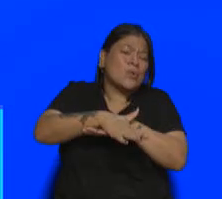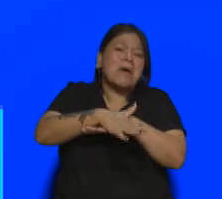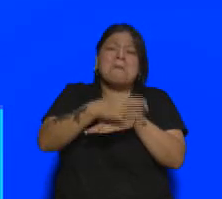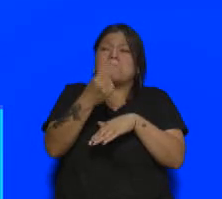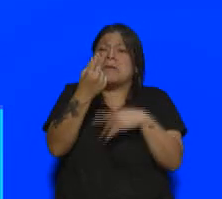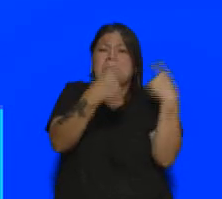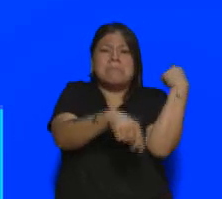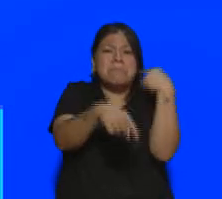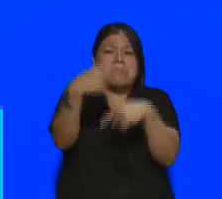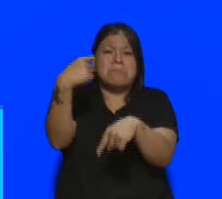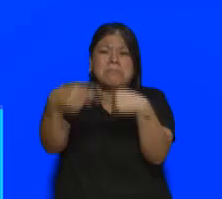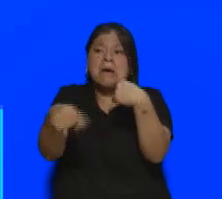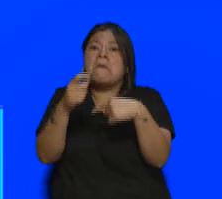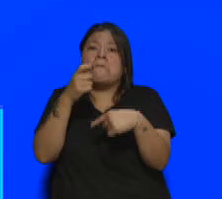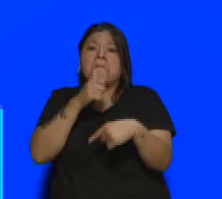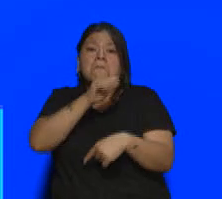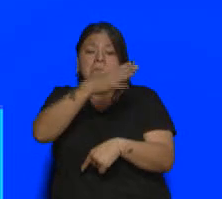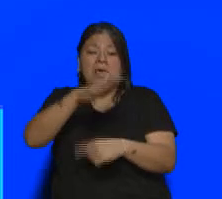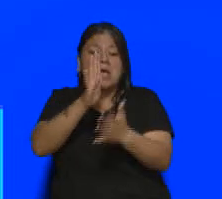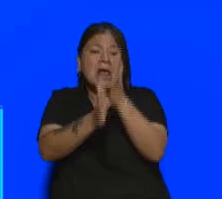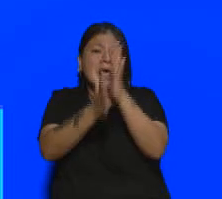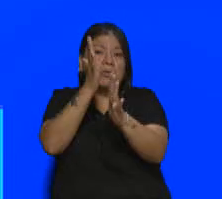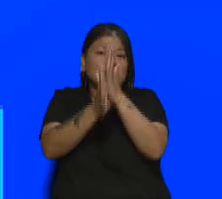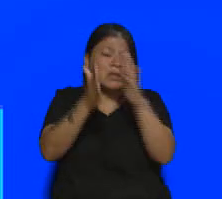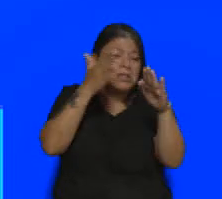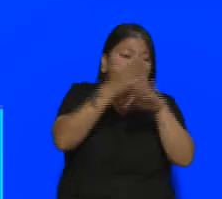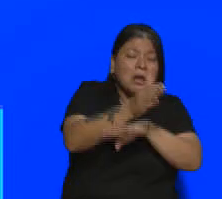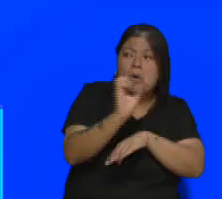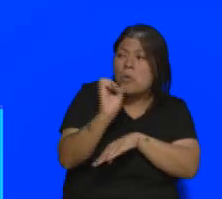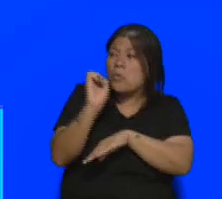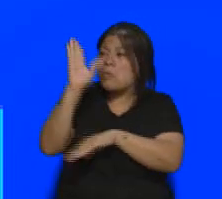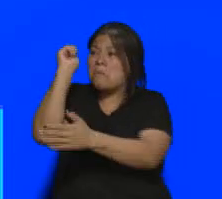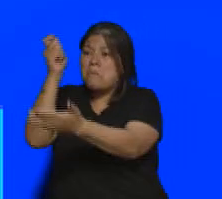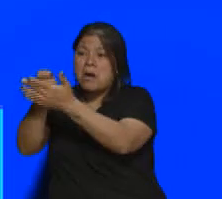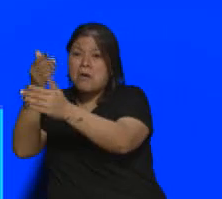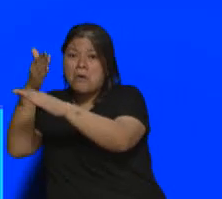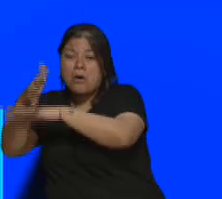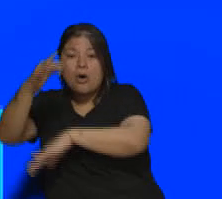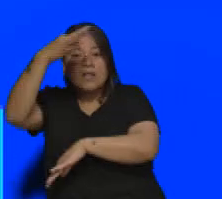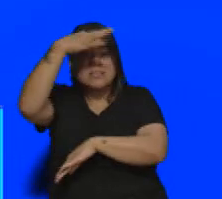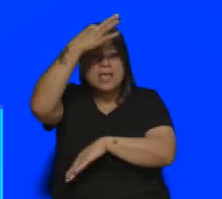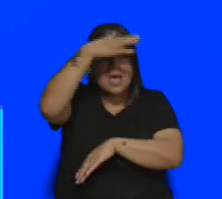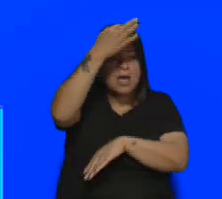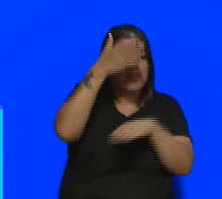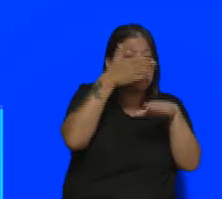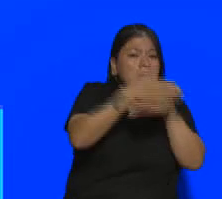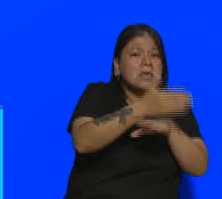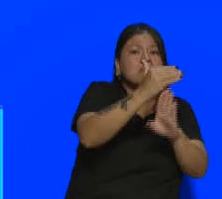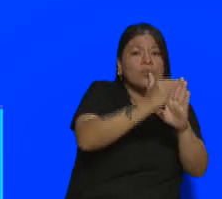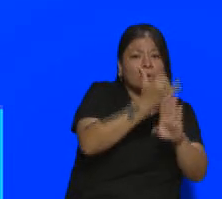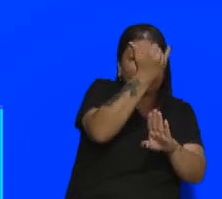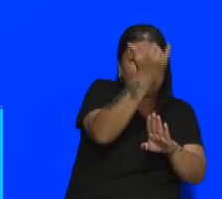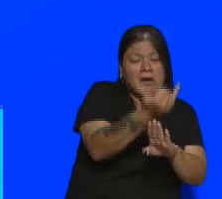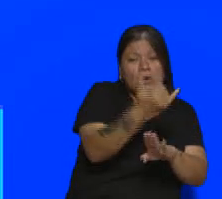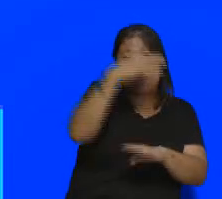posibilidades de ir gratuitamente a la playa o de ir a un club de playa, de ir a una obra de teatro donde ofrecen distintos descuentos o